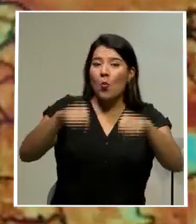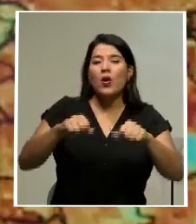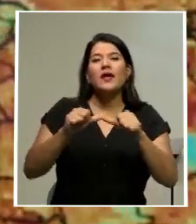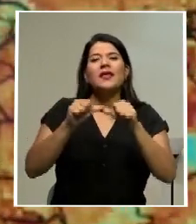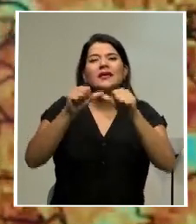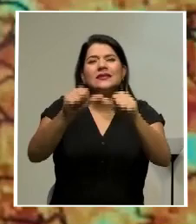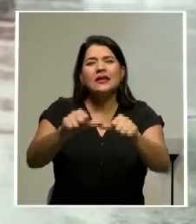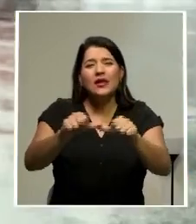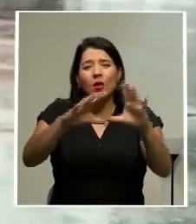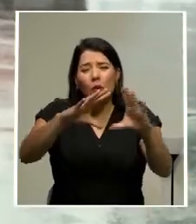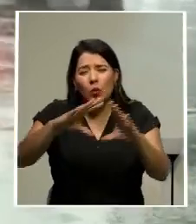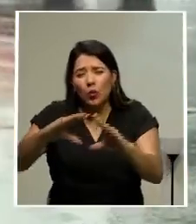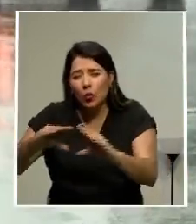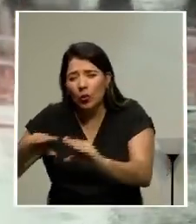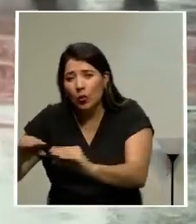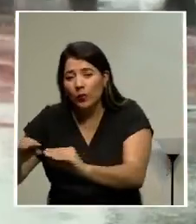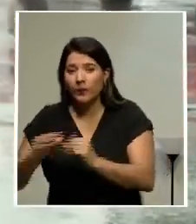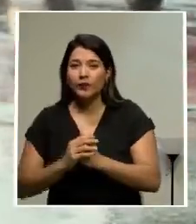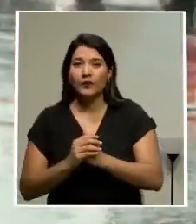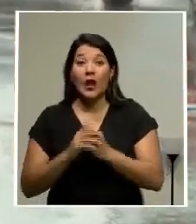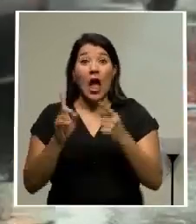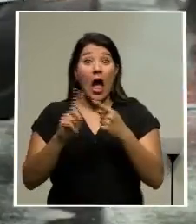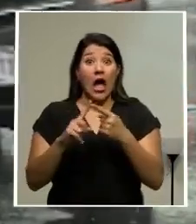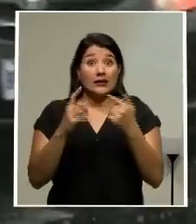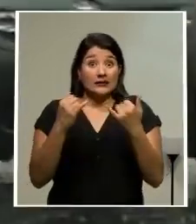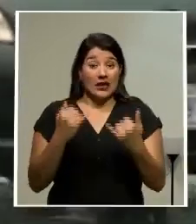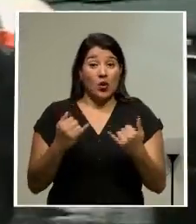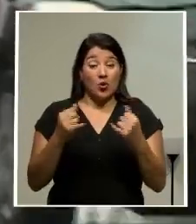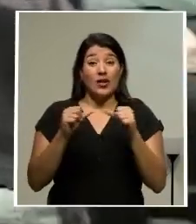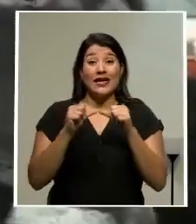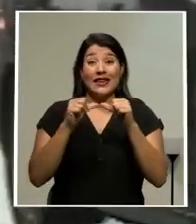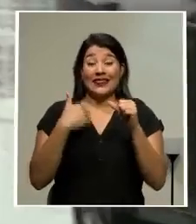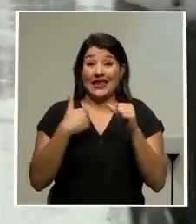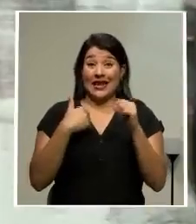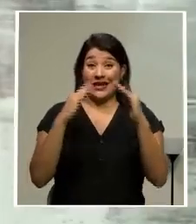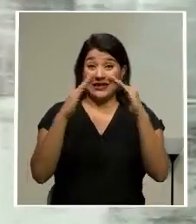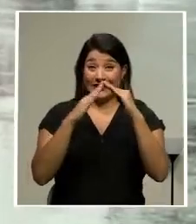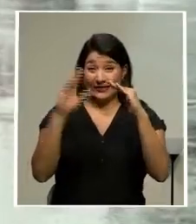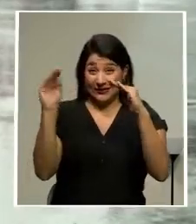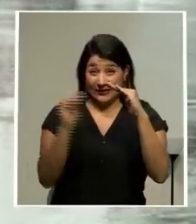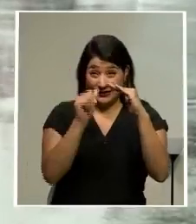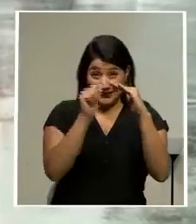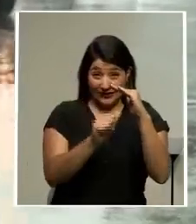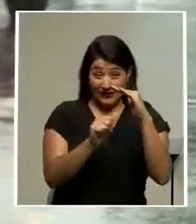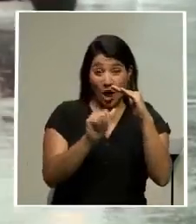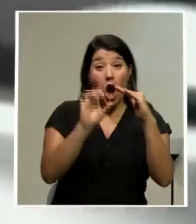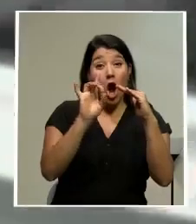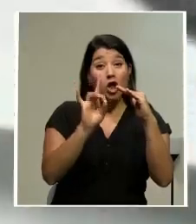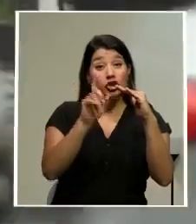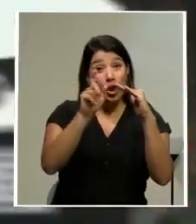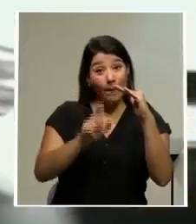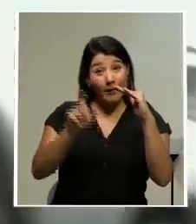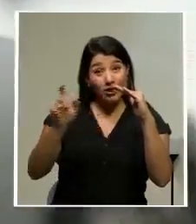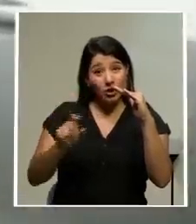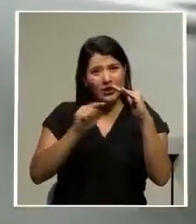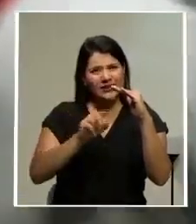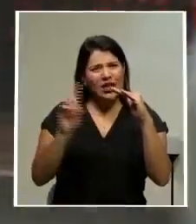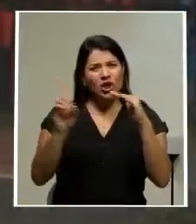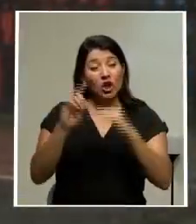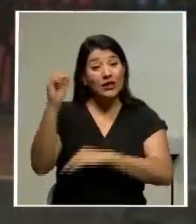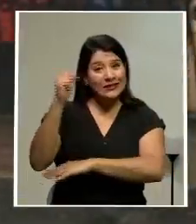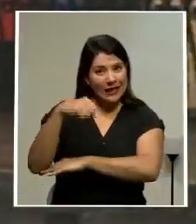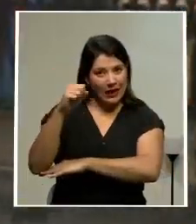primeras horas del año. Por el momento se mantiene un albergue habilitado con 8 personas en Sarapiquí y se mantienen las siguientes